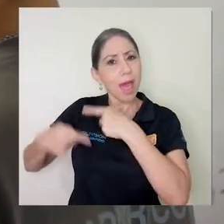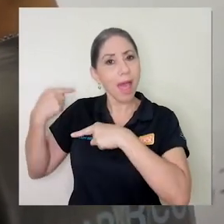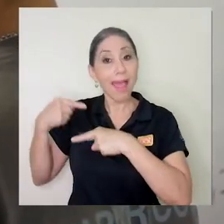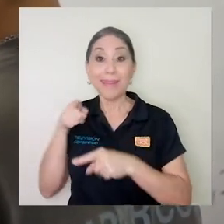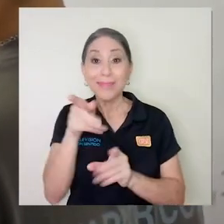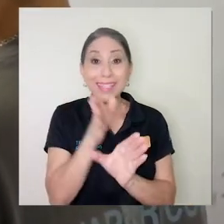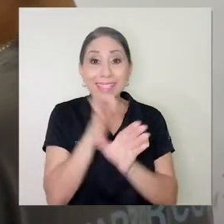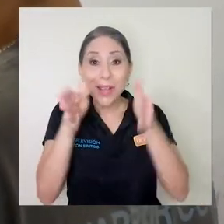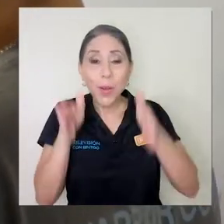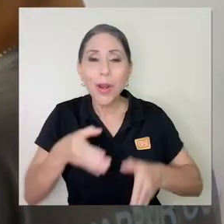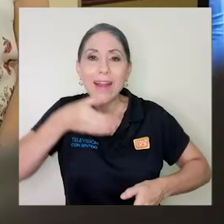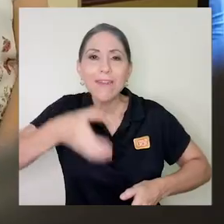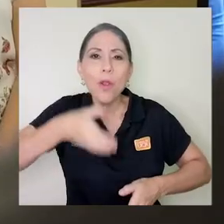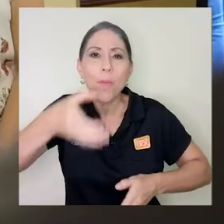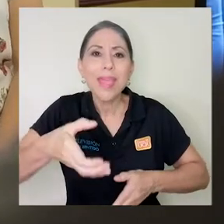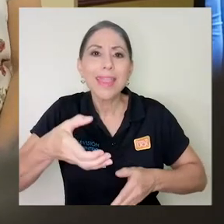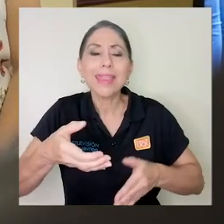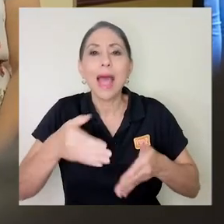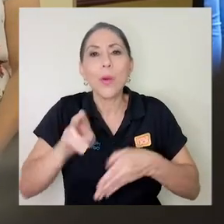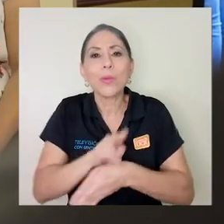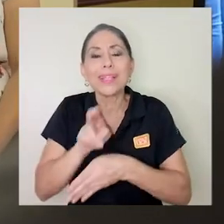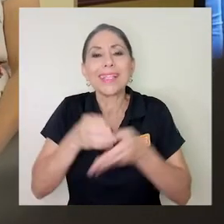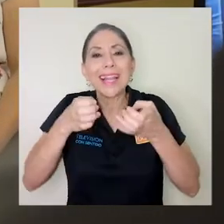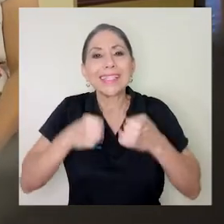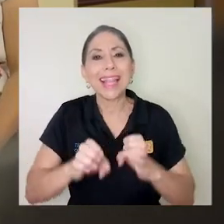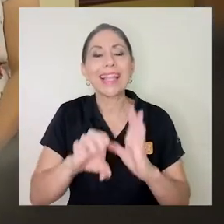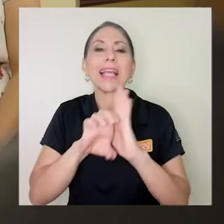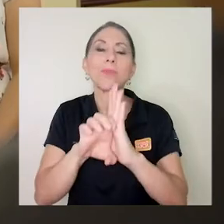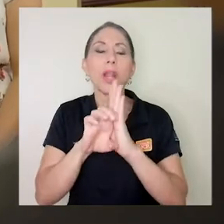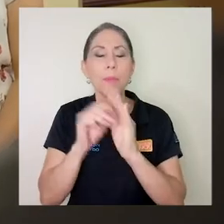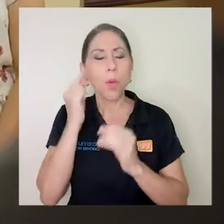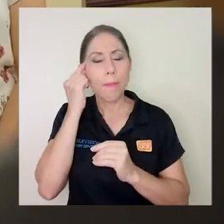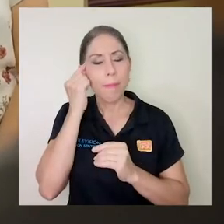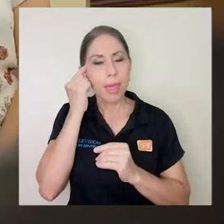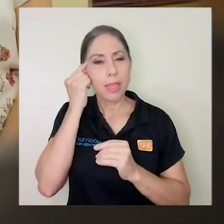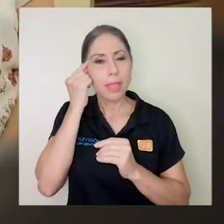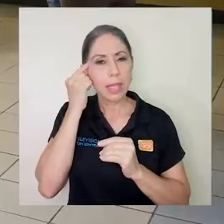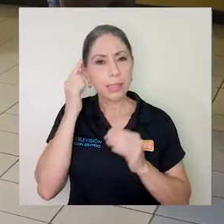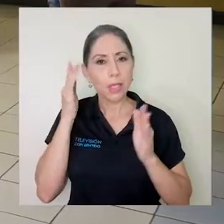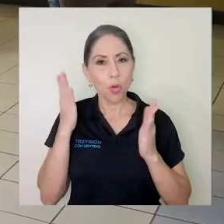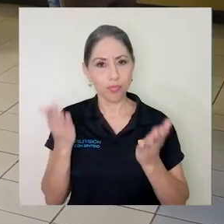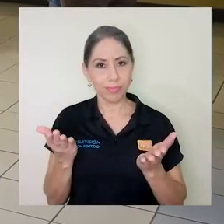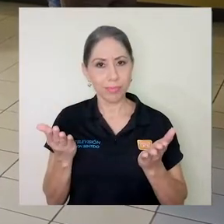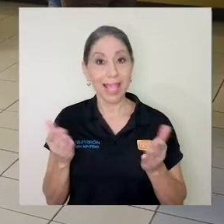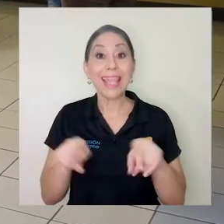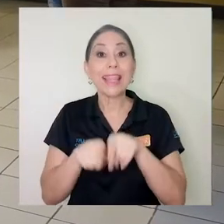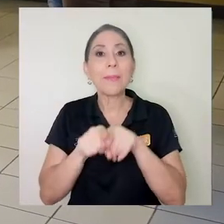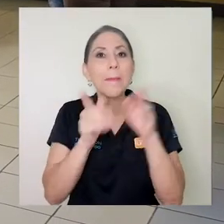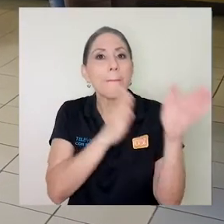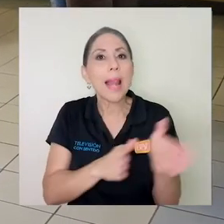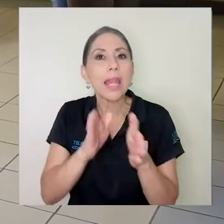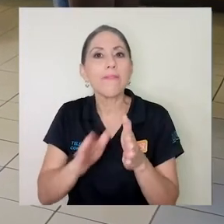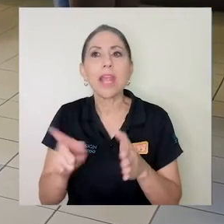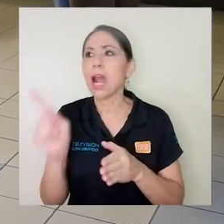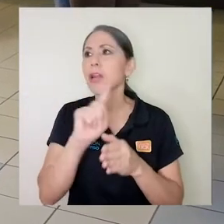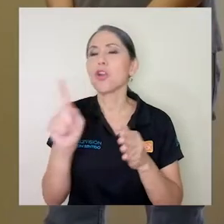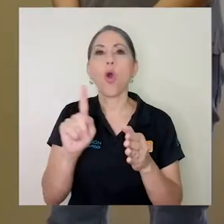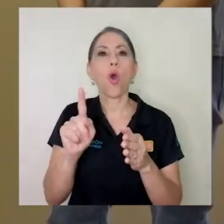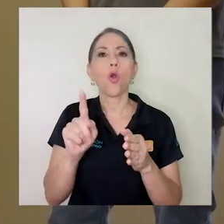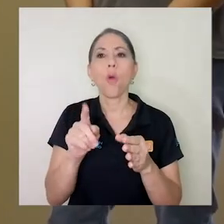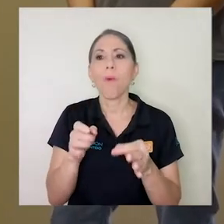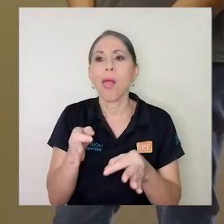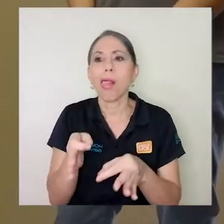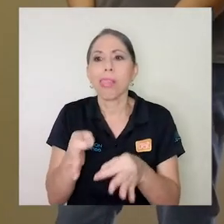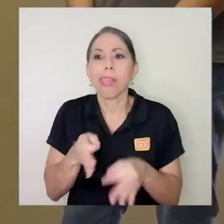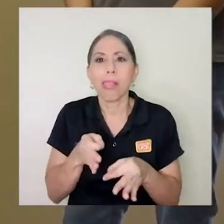recomienda apoyarse en estrategias como la meditación y planificar, no anticipar. ¿Cuál es la diferencia?